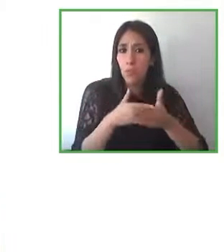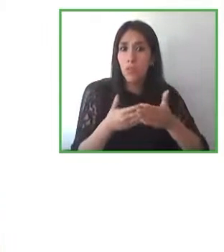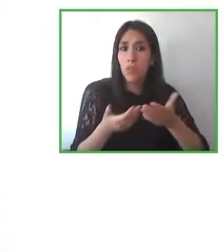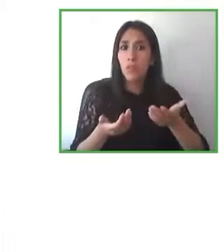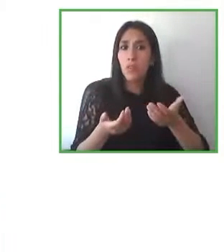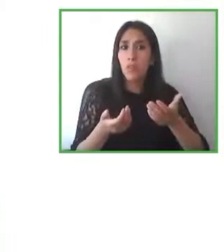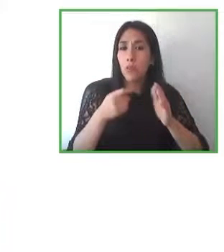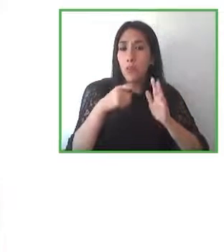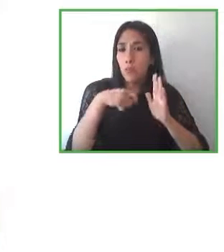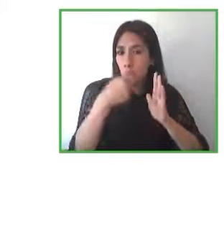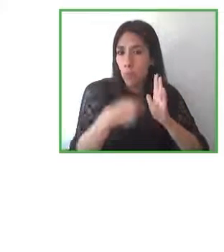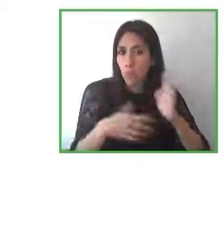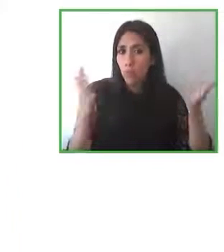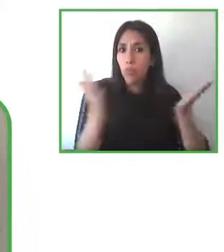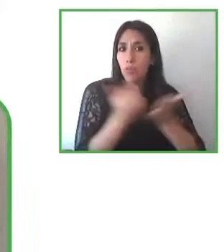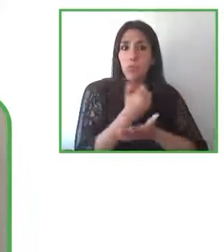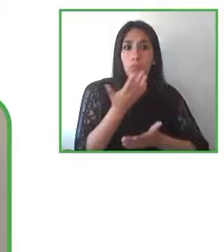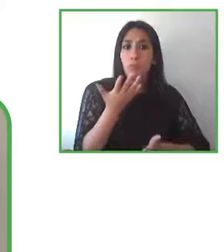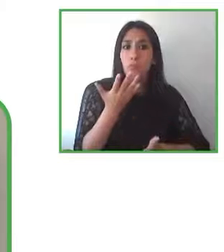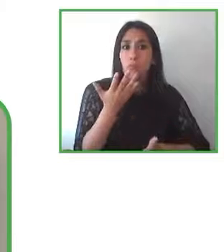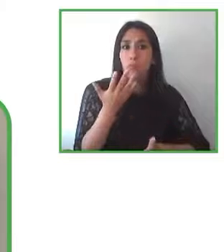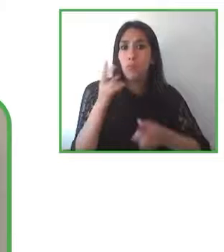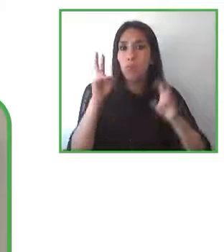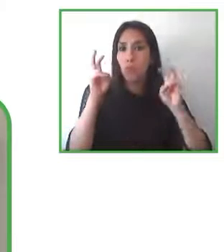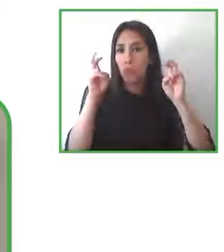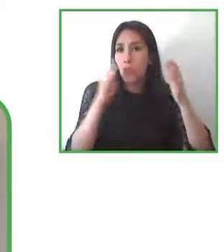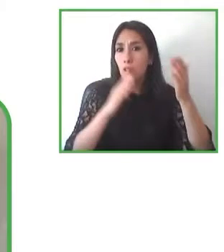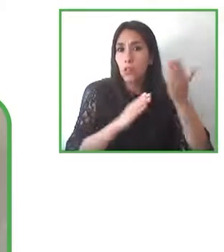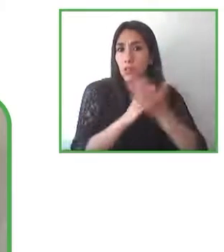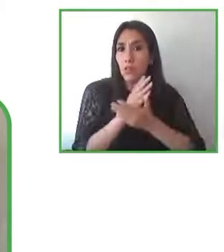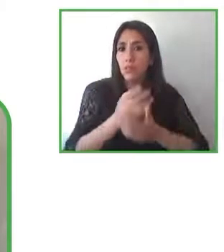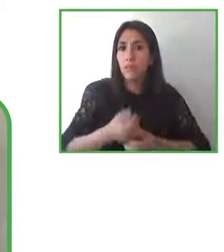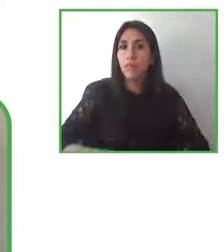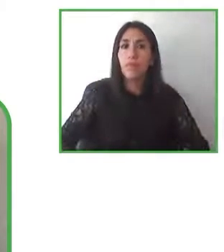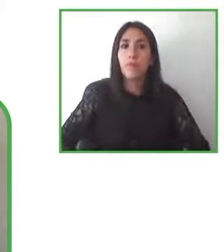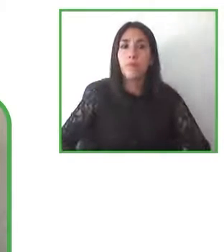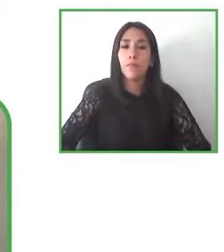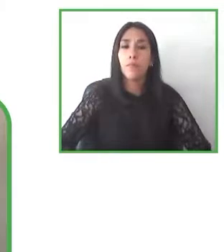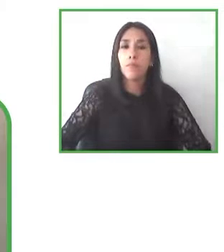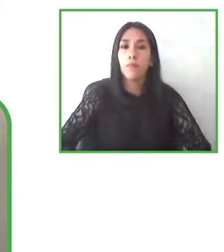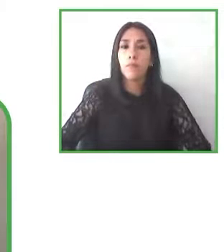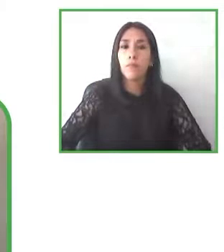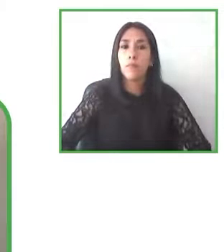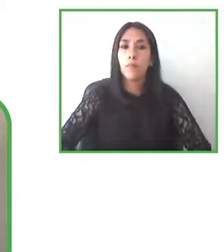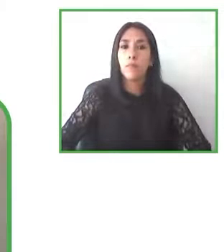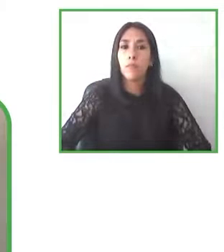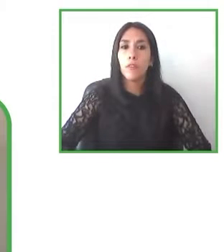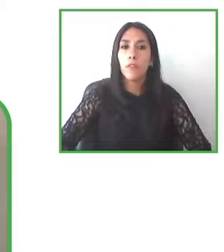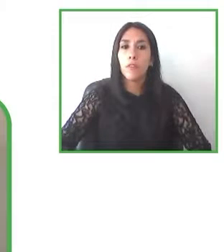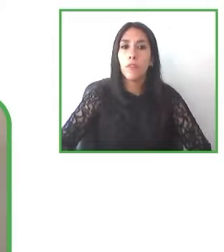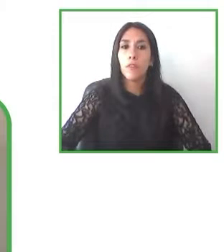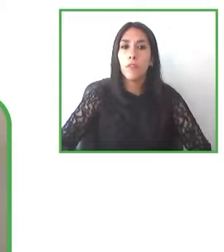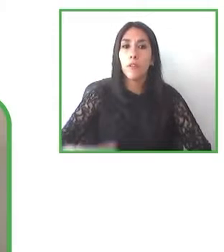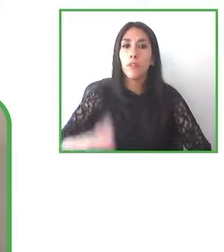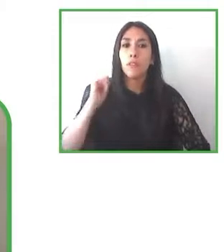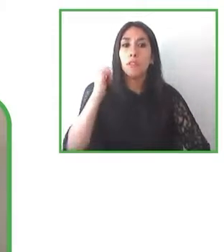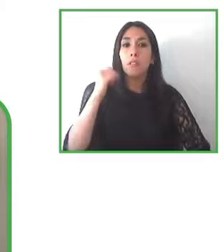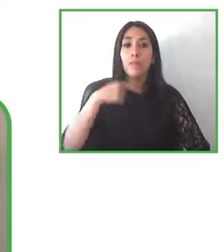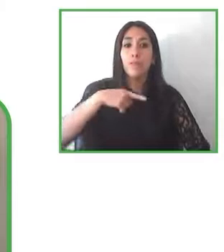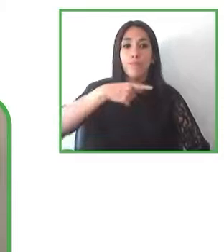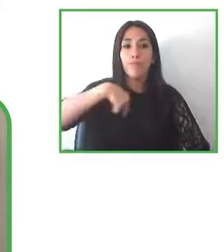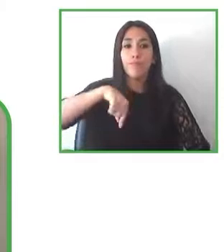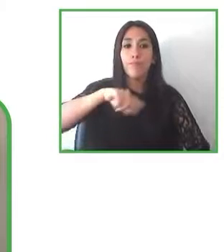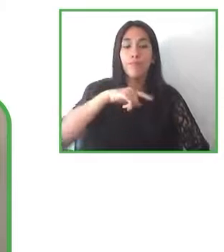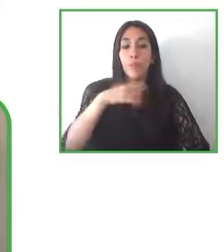Instituto de Accesibilidad? Sí pues nosotros realmente estamos en toda